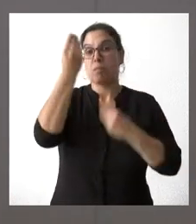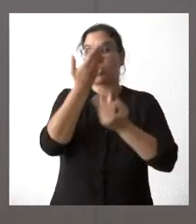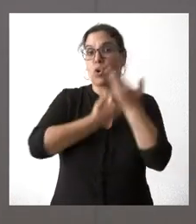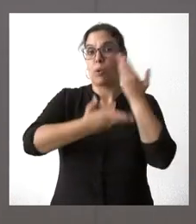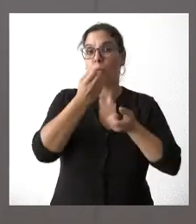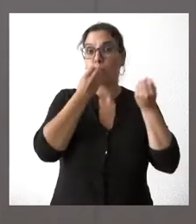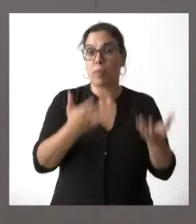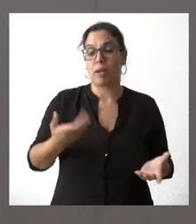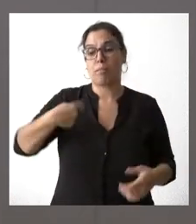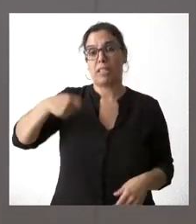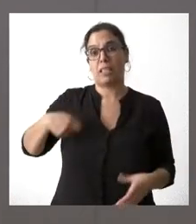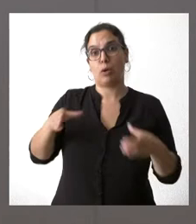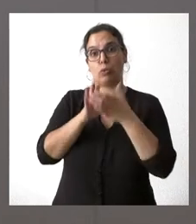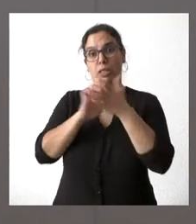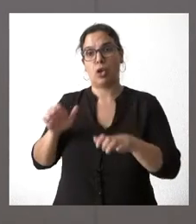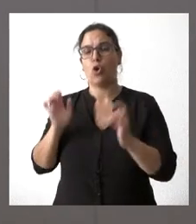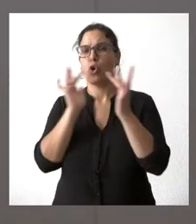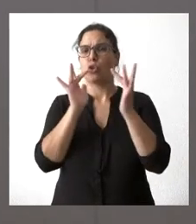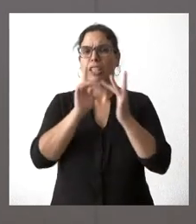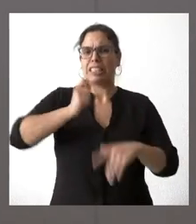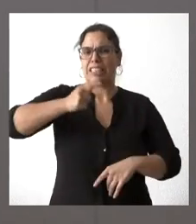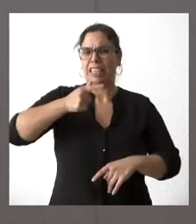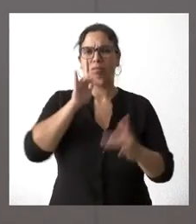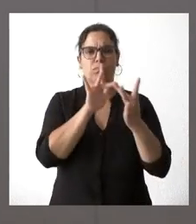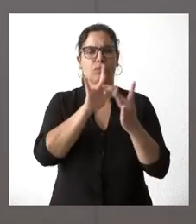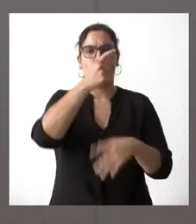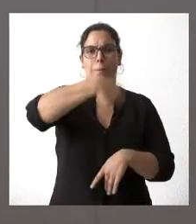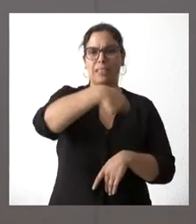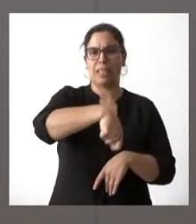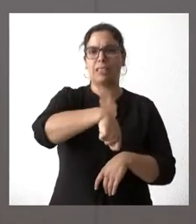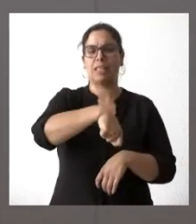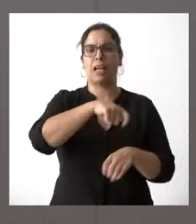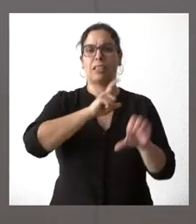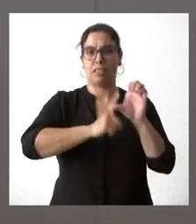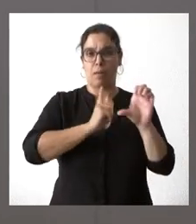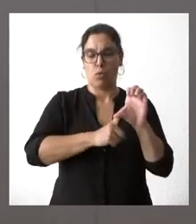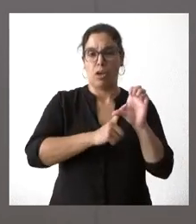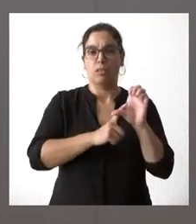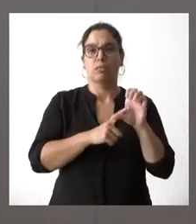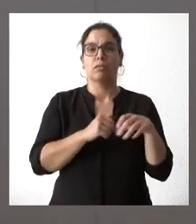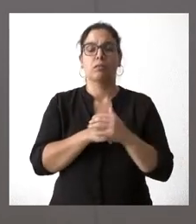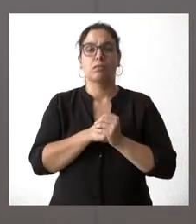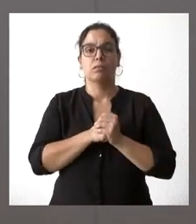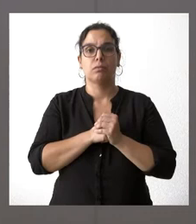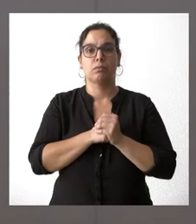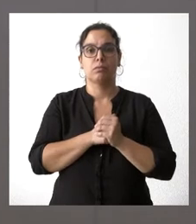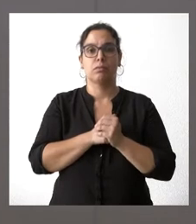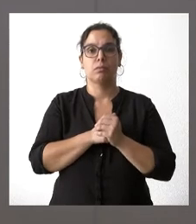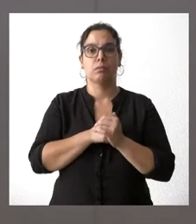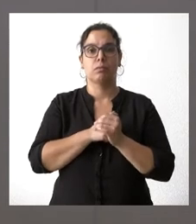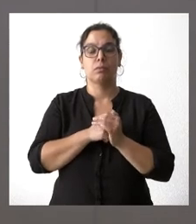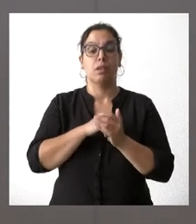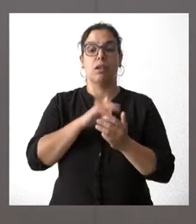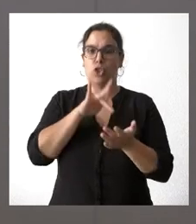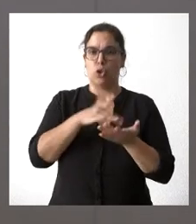presidente de la Junta de Castilla ha estado en contacto permanentemente con el presidente de Extremadura. Se ha estado colaborando a